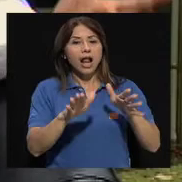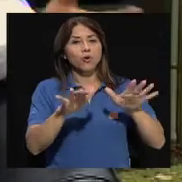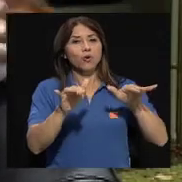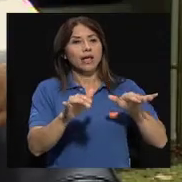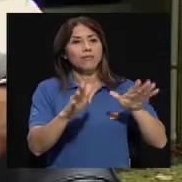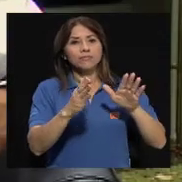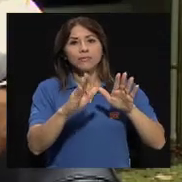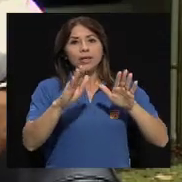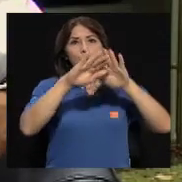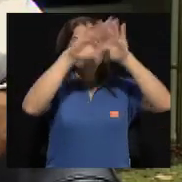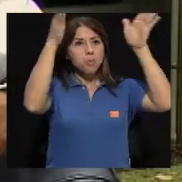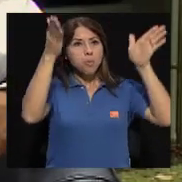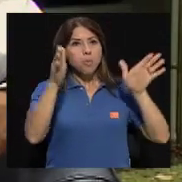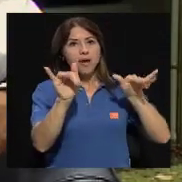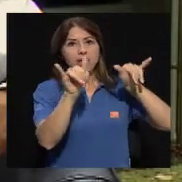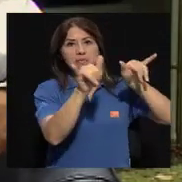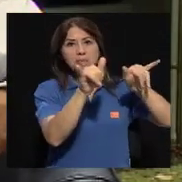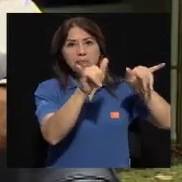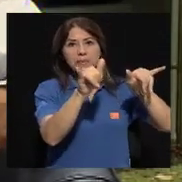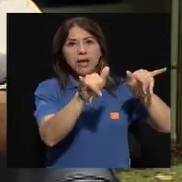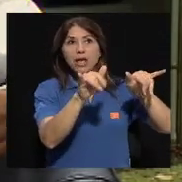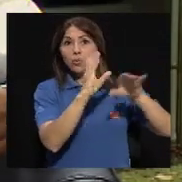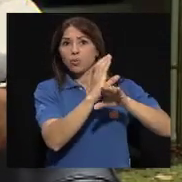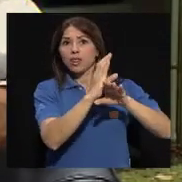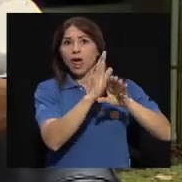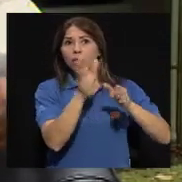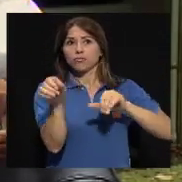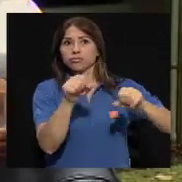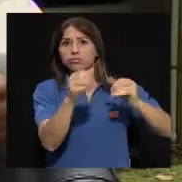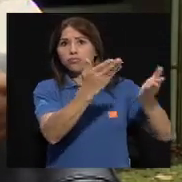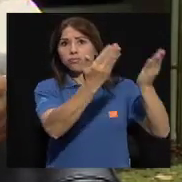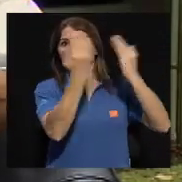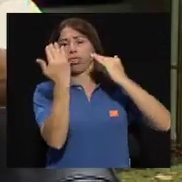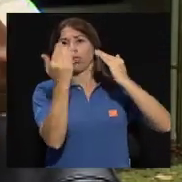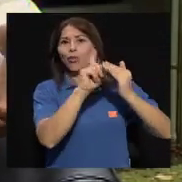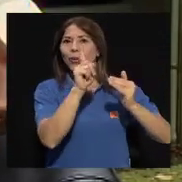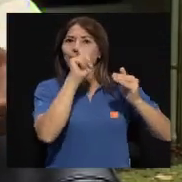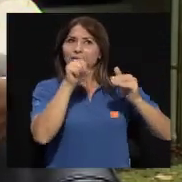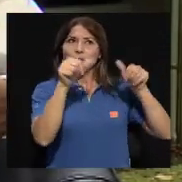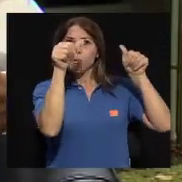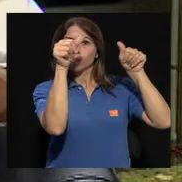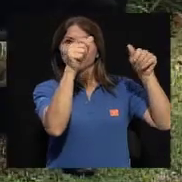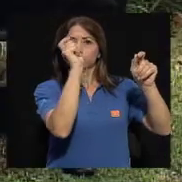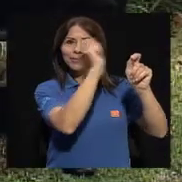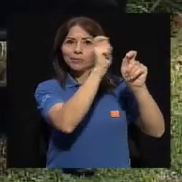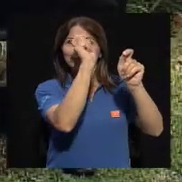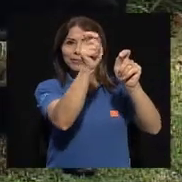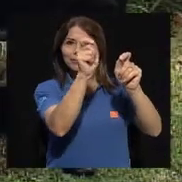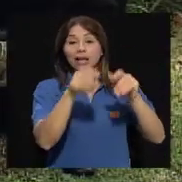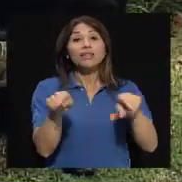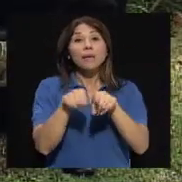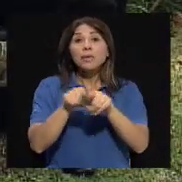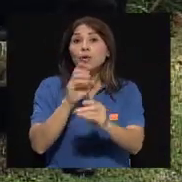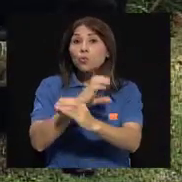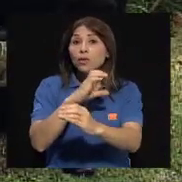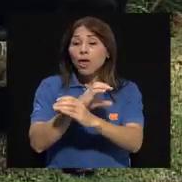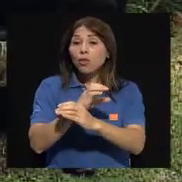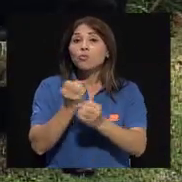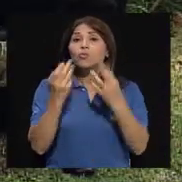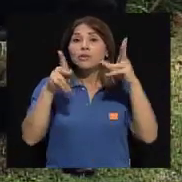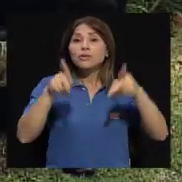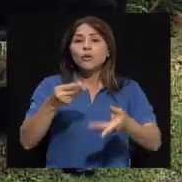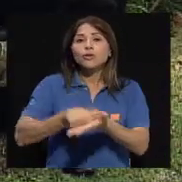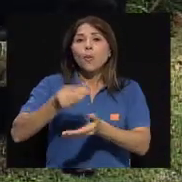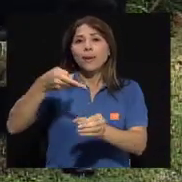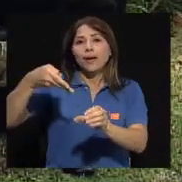como algunos están pensando, guardar gasolina, porque está barata en las casas, eso es una bomba de tiempo. Fallas eléctricas, y tenemos un nuevo